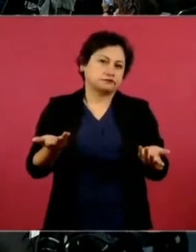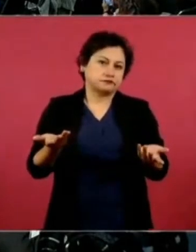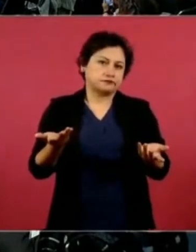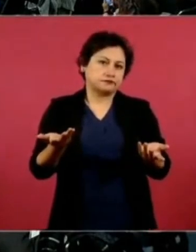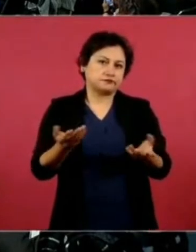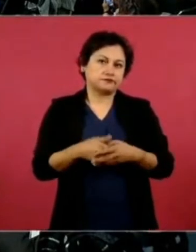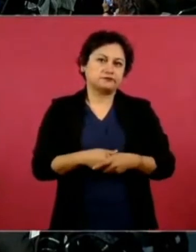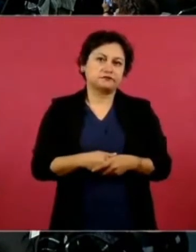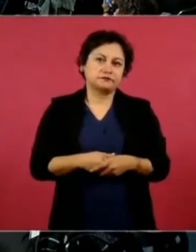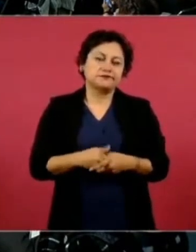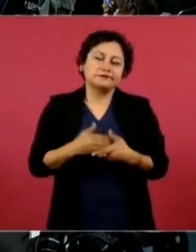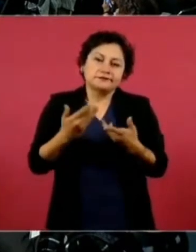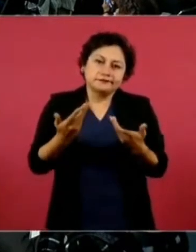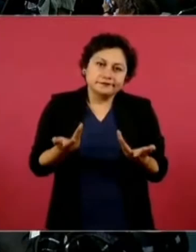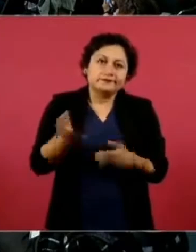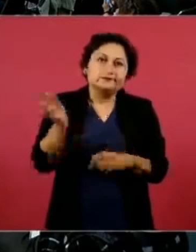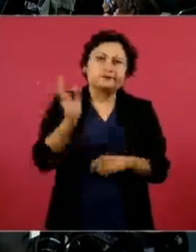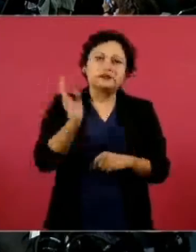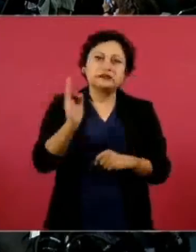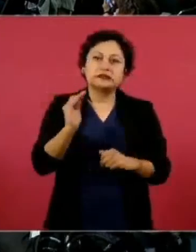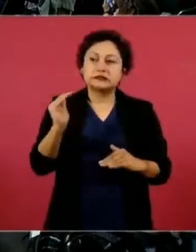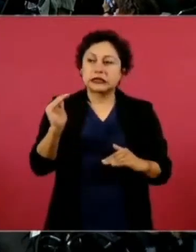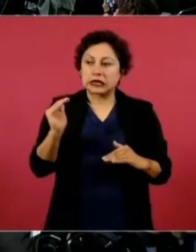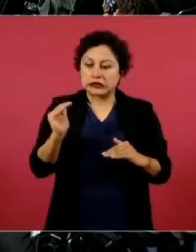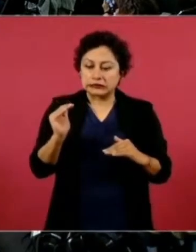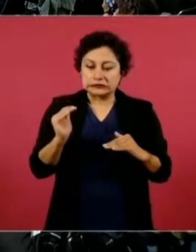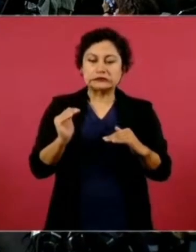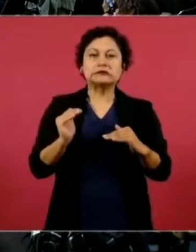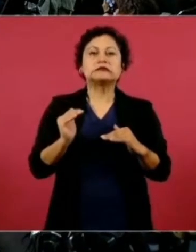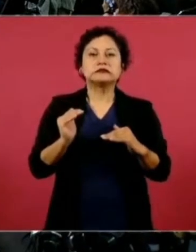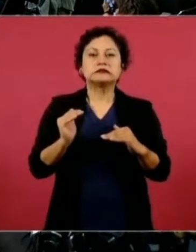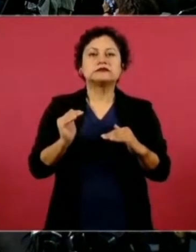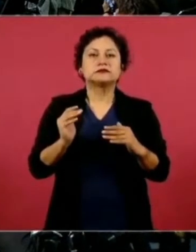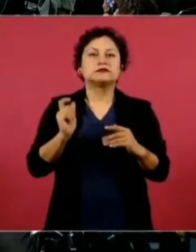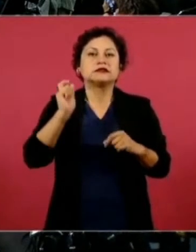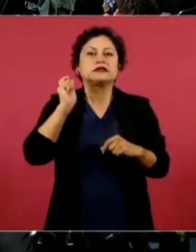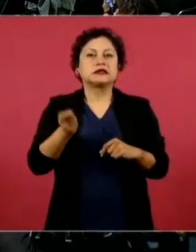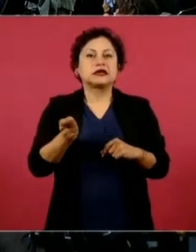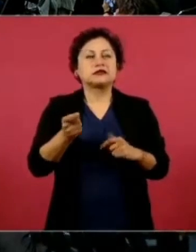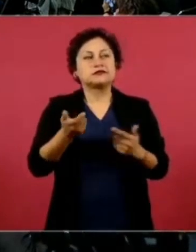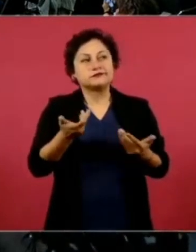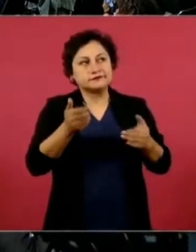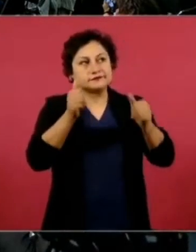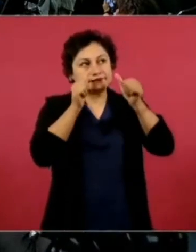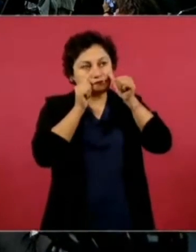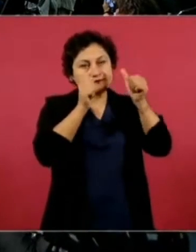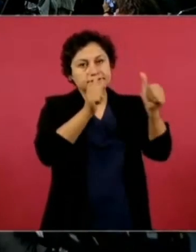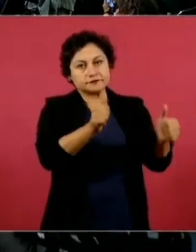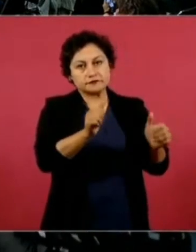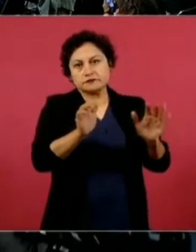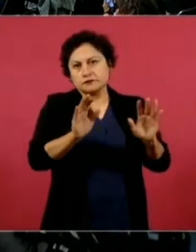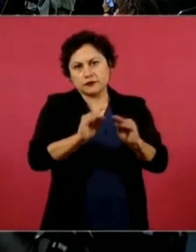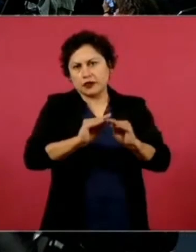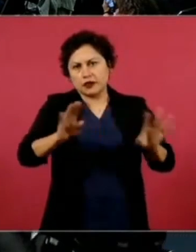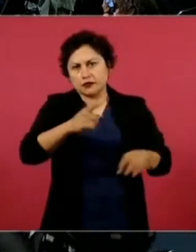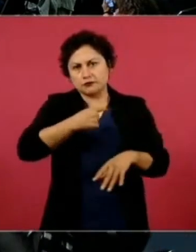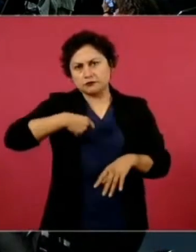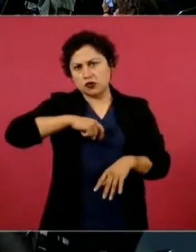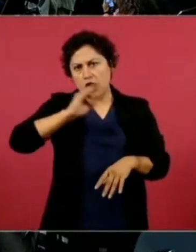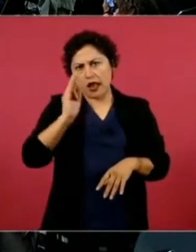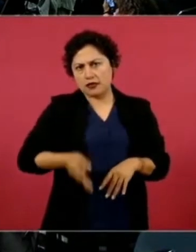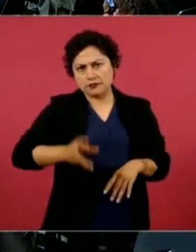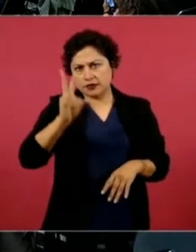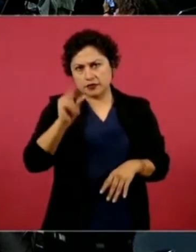escuchar que no acepta proposiciones indecorosas,